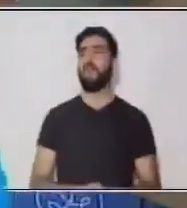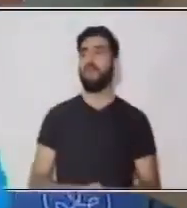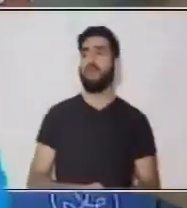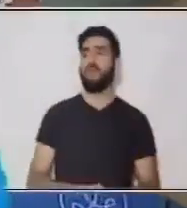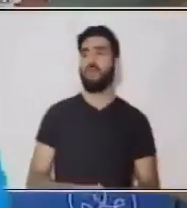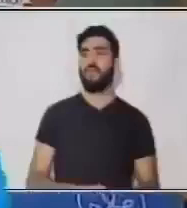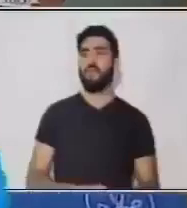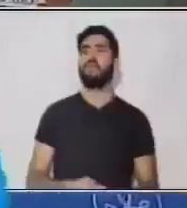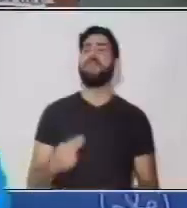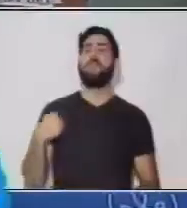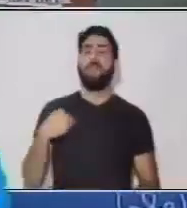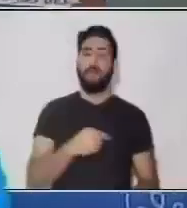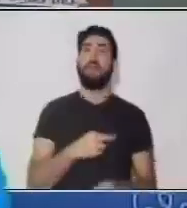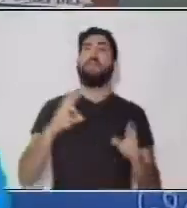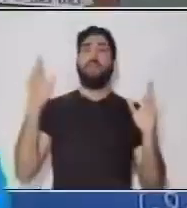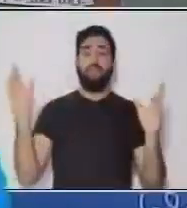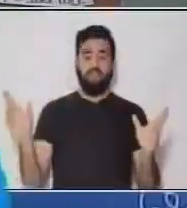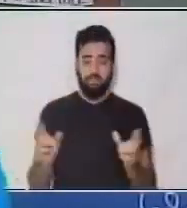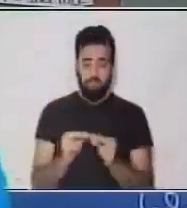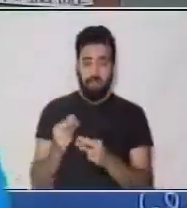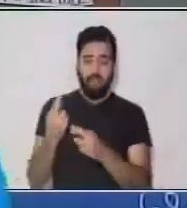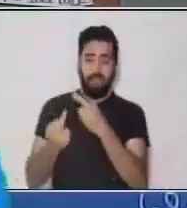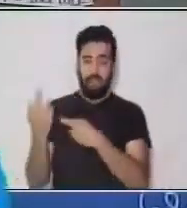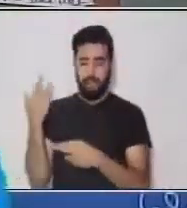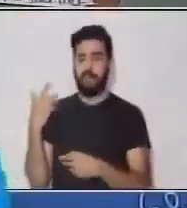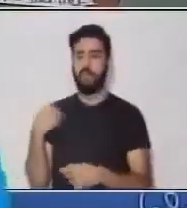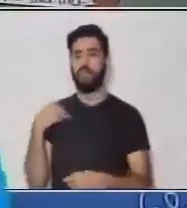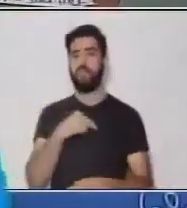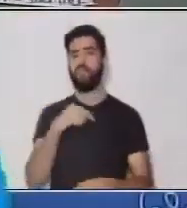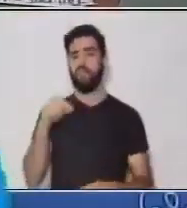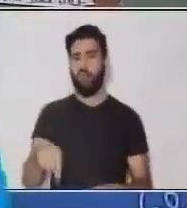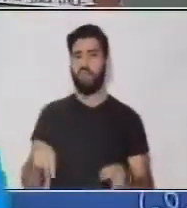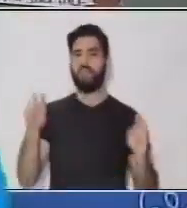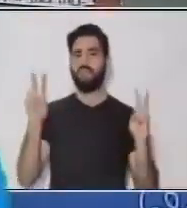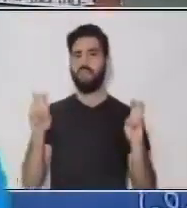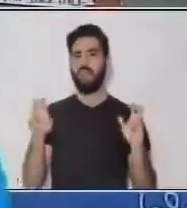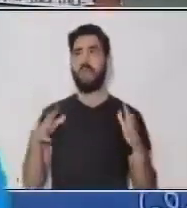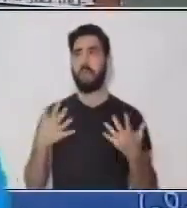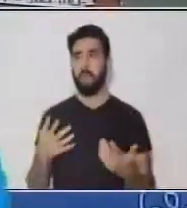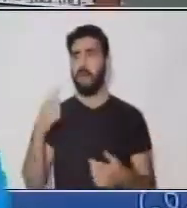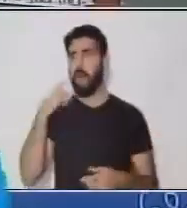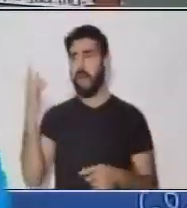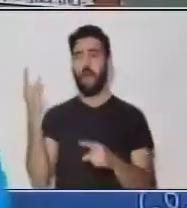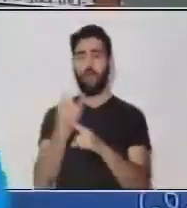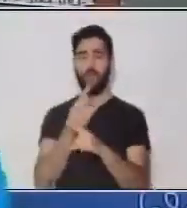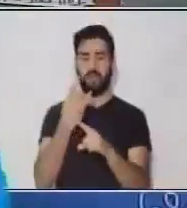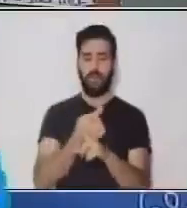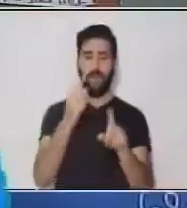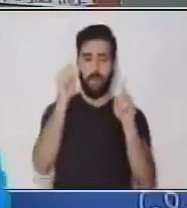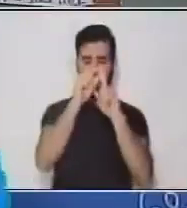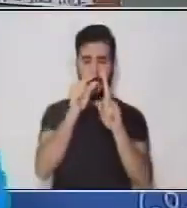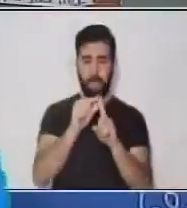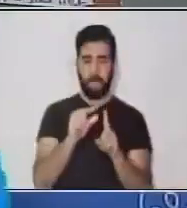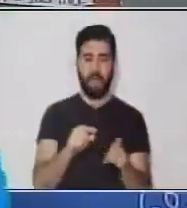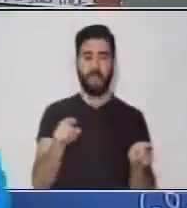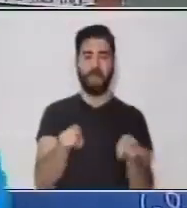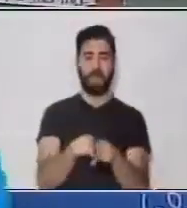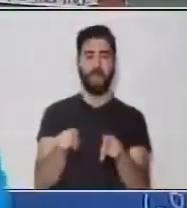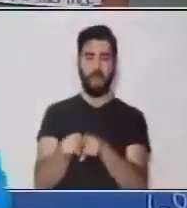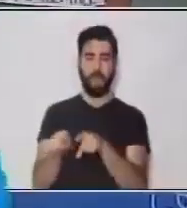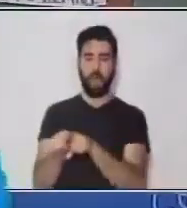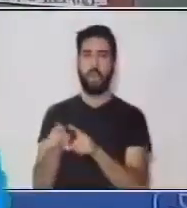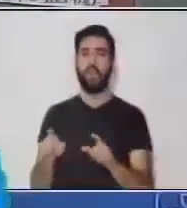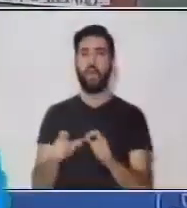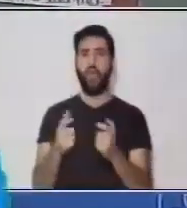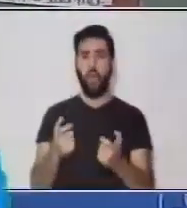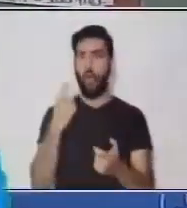Retomar... ¿Qué fue lo que trabajamos el día de hoy? Hoy conocimos... La utilización de la sinonimia... En los textos que se